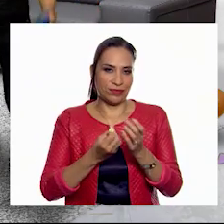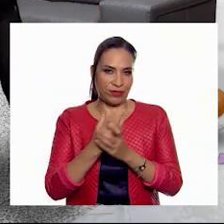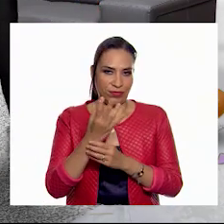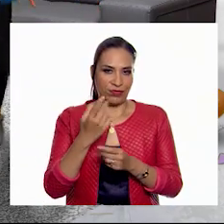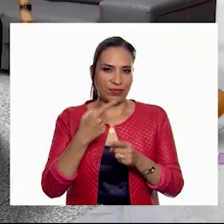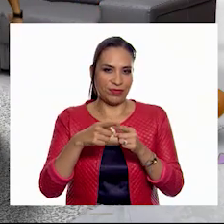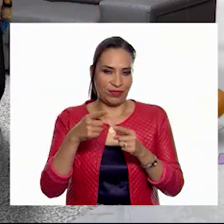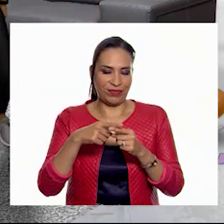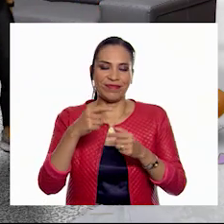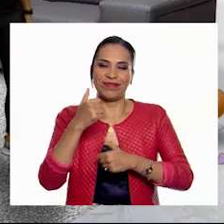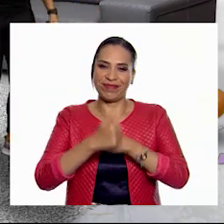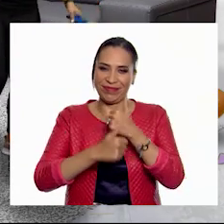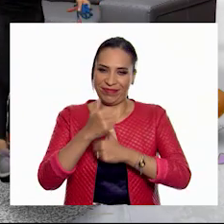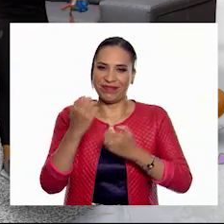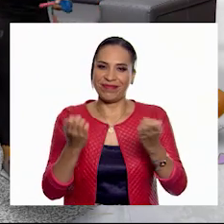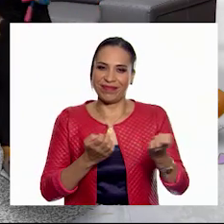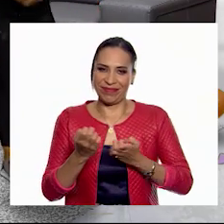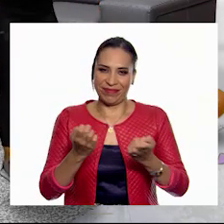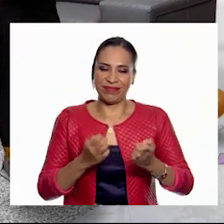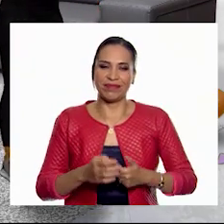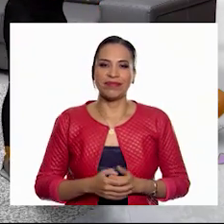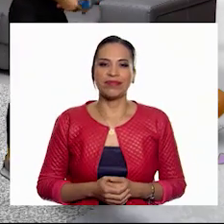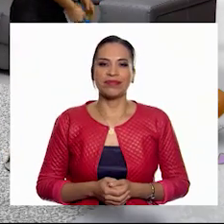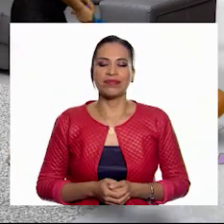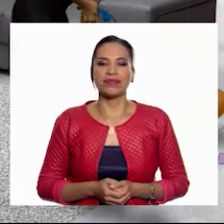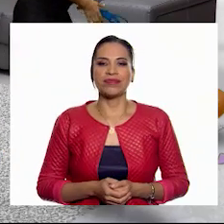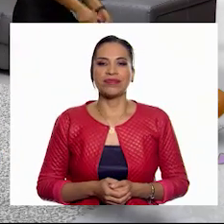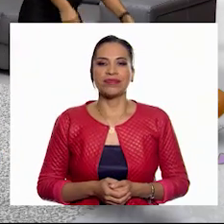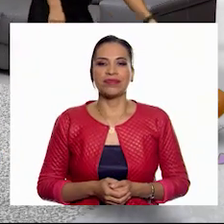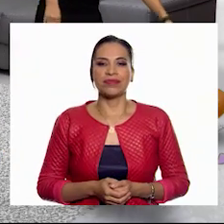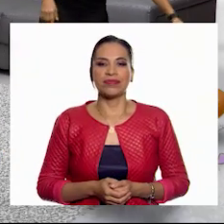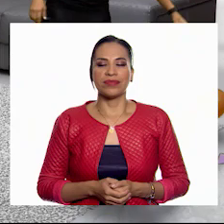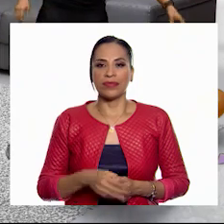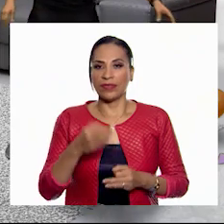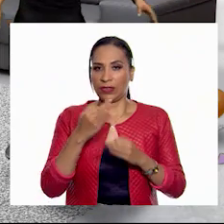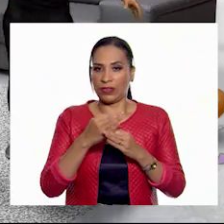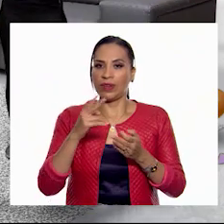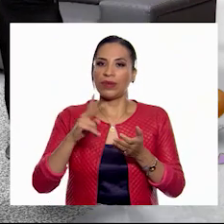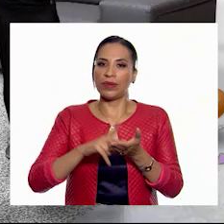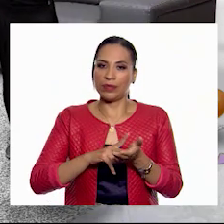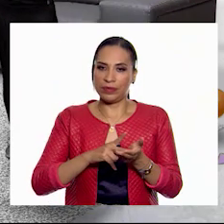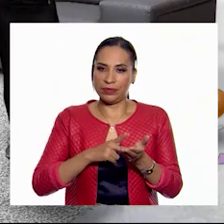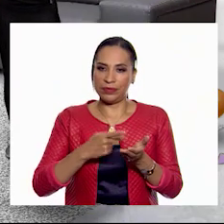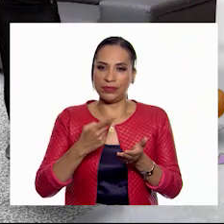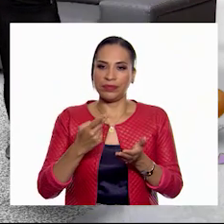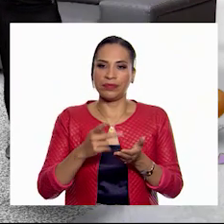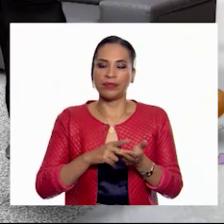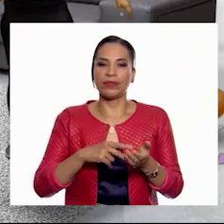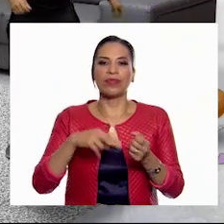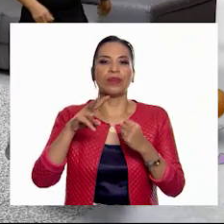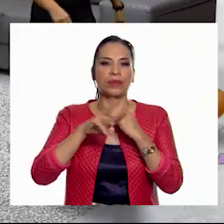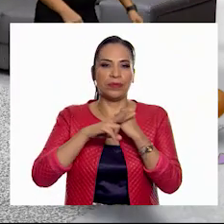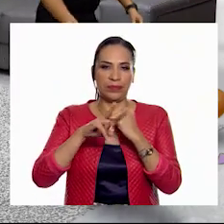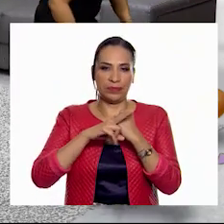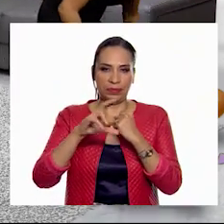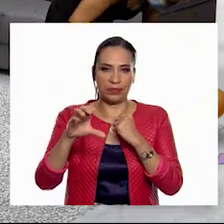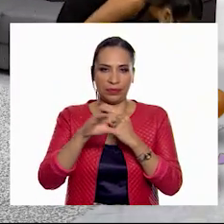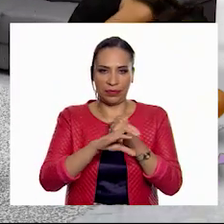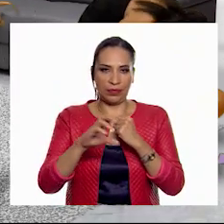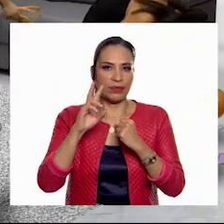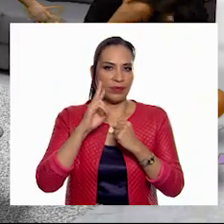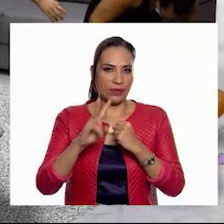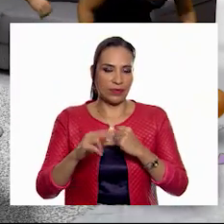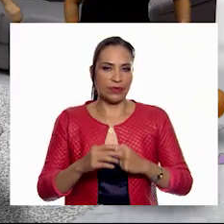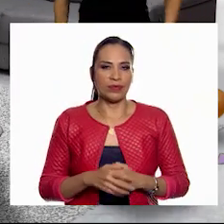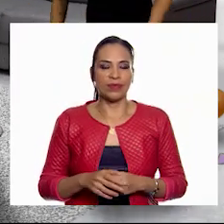ronda de reto. ¡Sí! Muy bien. Vamos otra vez con nuestros vasitos. Perfecto. ¿Qué vamos a hacer?